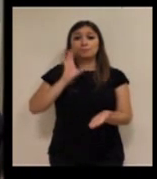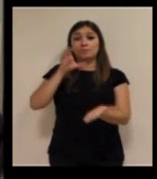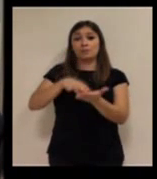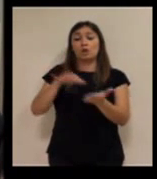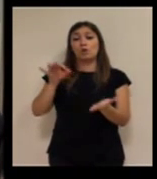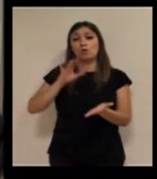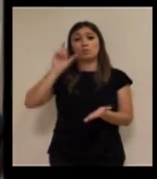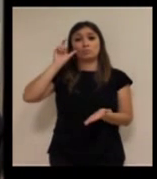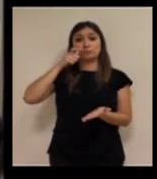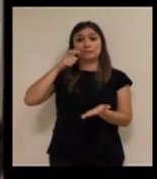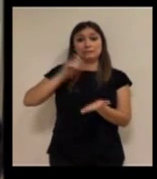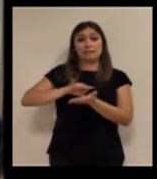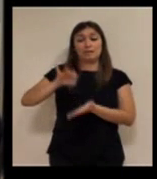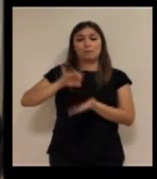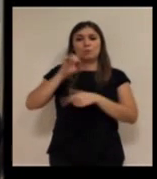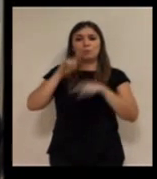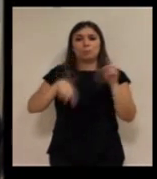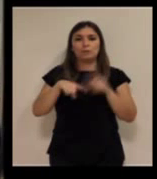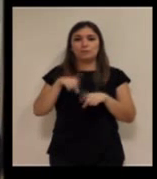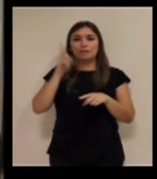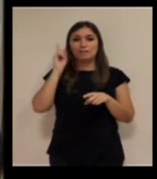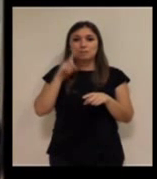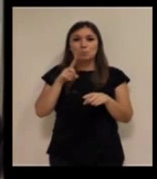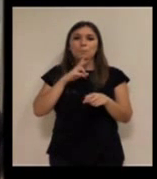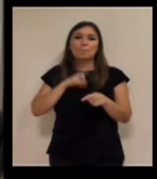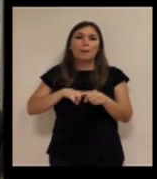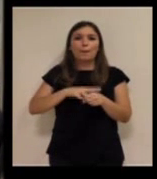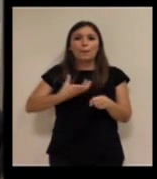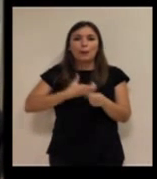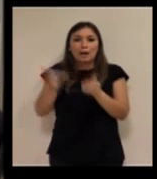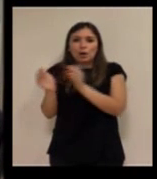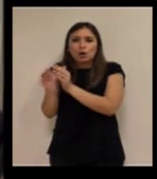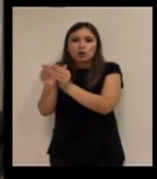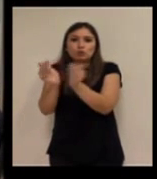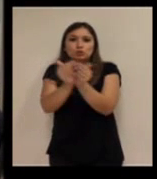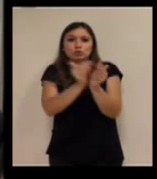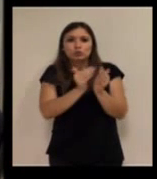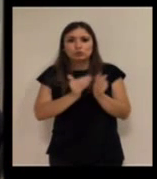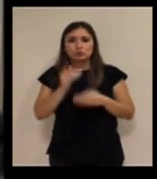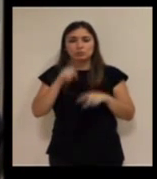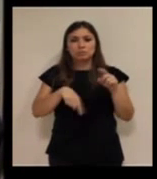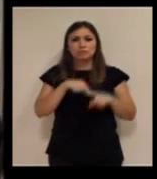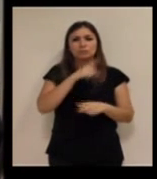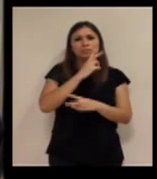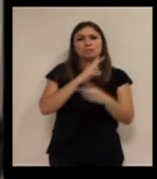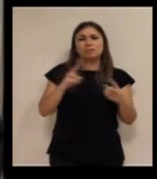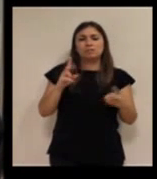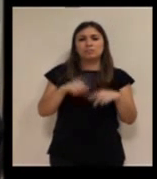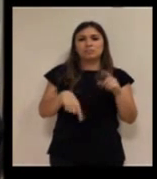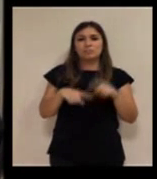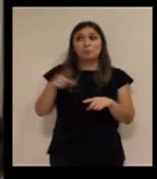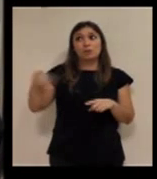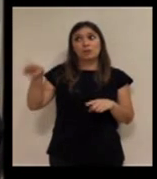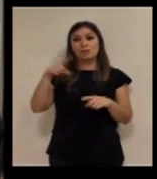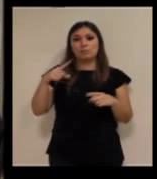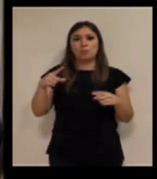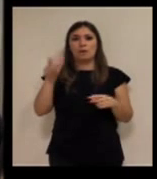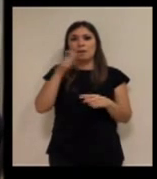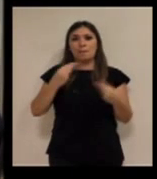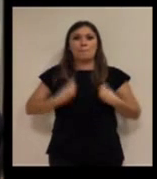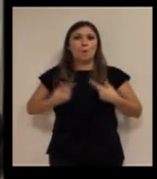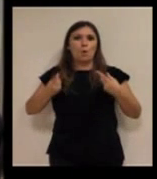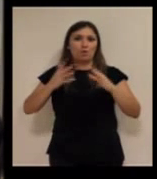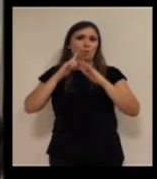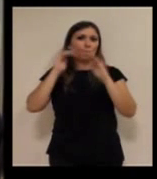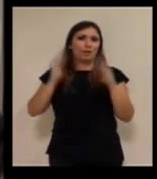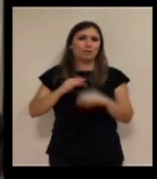Ahí las centrales o los servicios se transcriben a pequeños condados o barrios en grandes ciudades. son de despoblación, ¿no? También son de menos